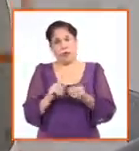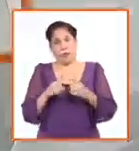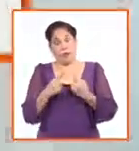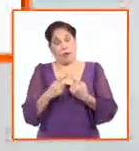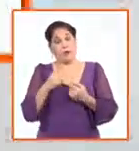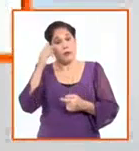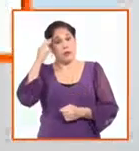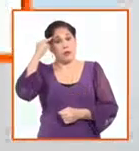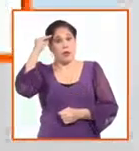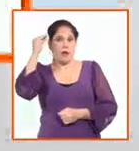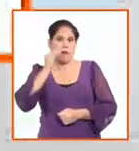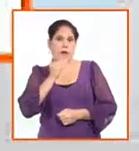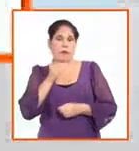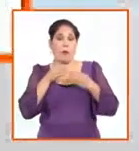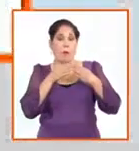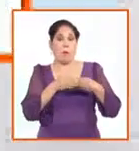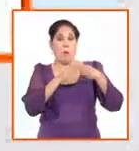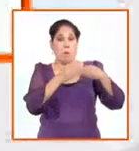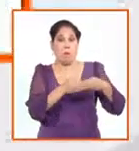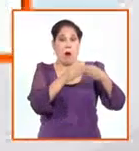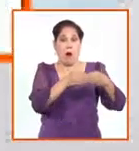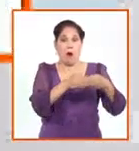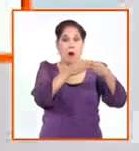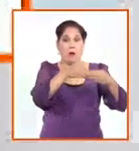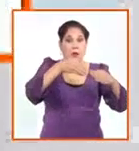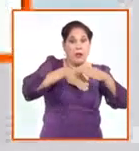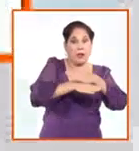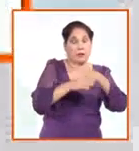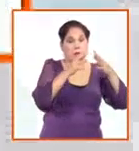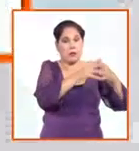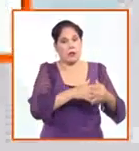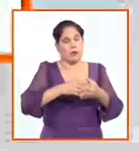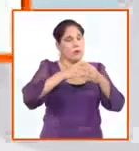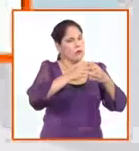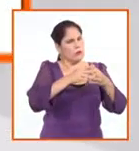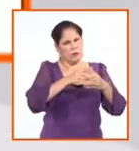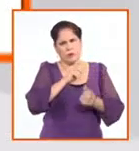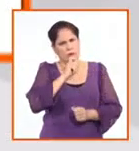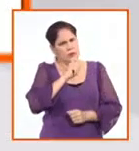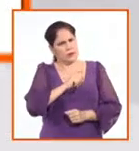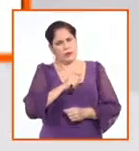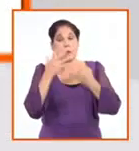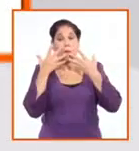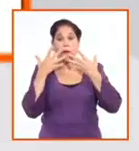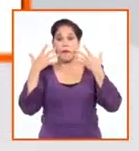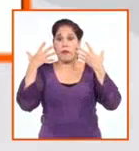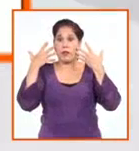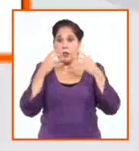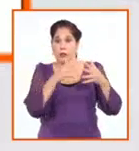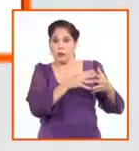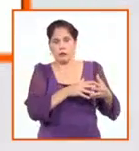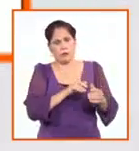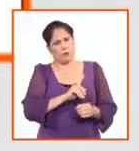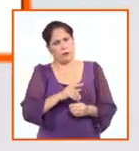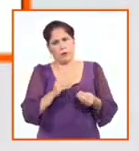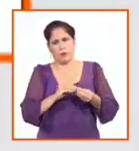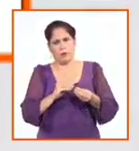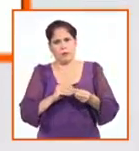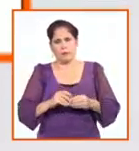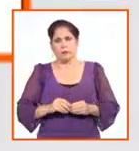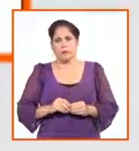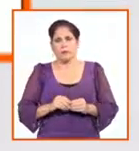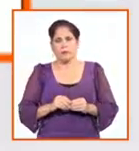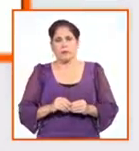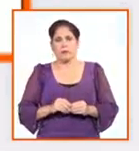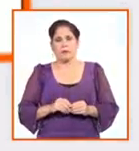que haya embarcaciones vulnerando la frontera de los Estados Unidos permanentemente. Eso no es nada feliz, para la seguridad de los Unidos. Y por